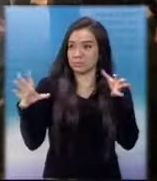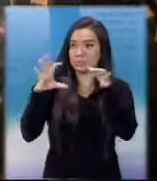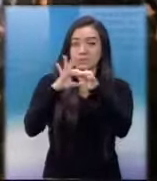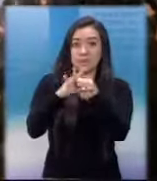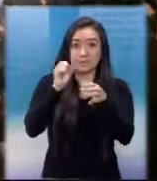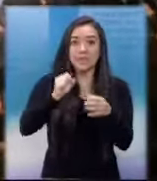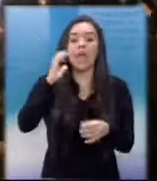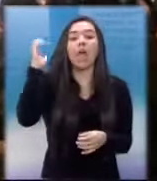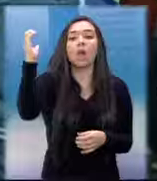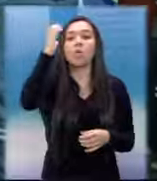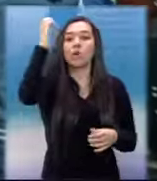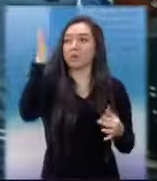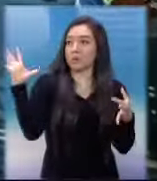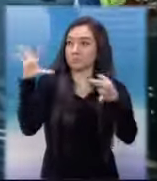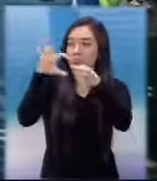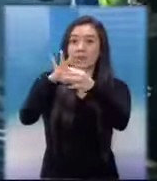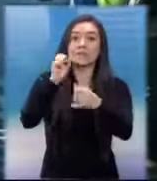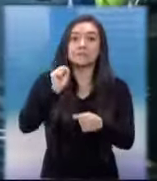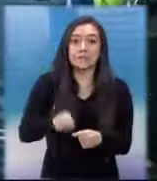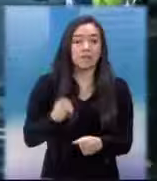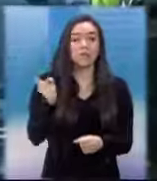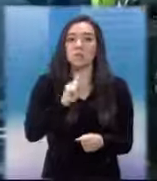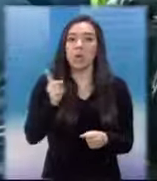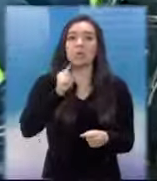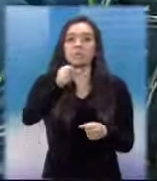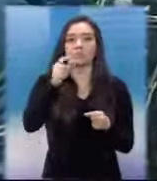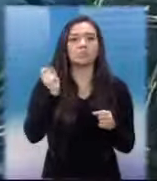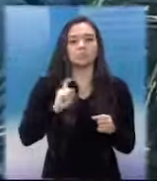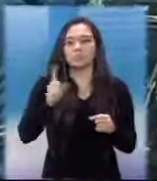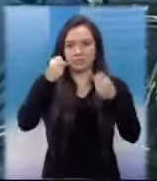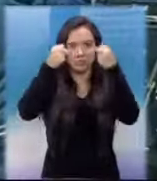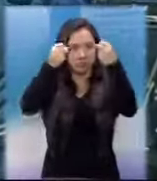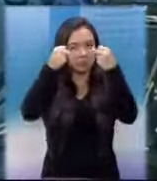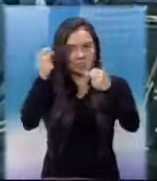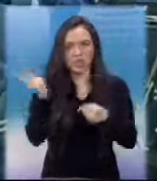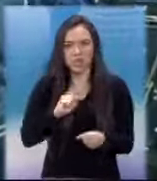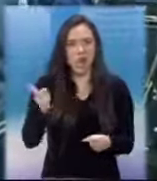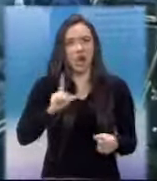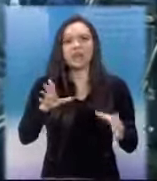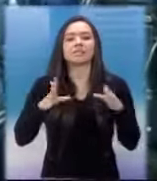Unión Europea, cuya renuncia fue el detonante de tales protestas.